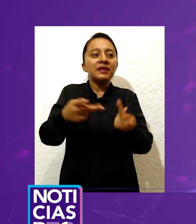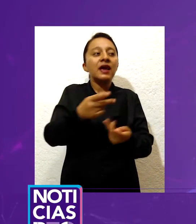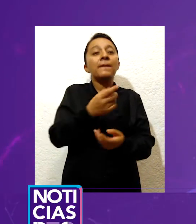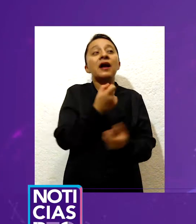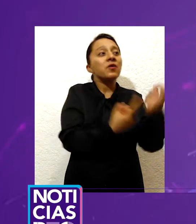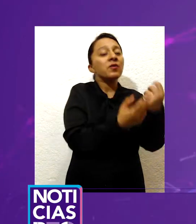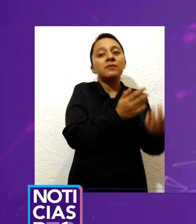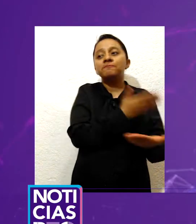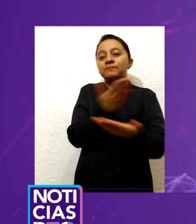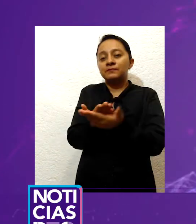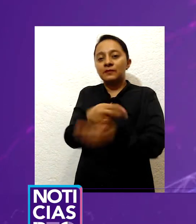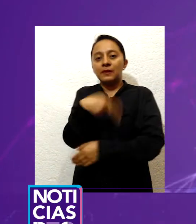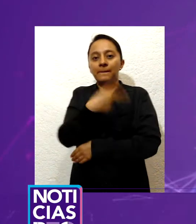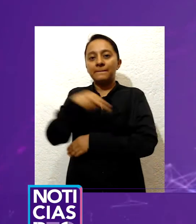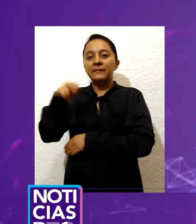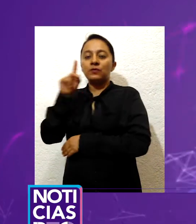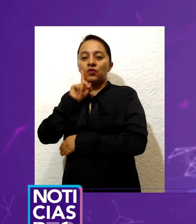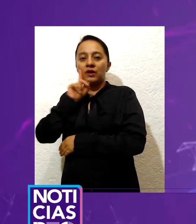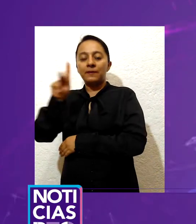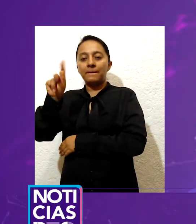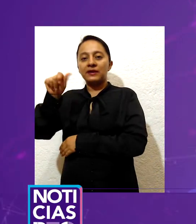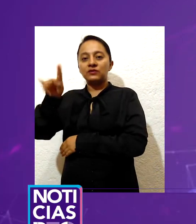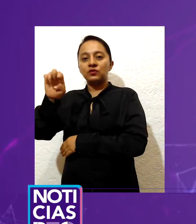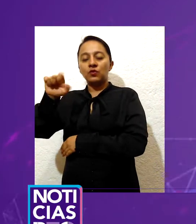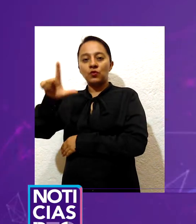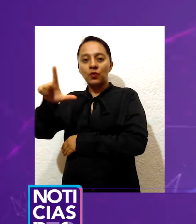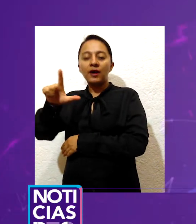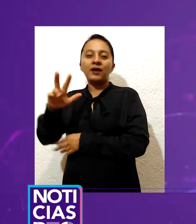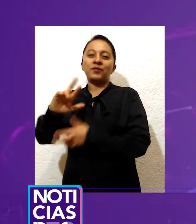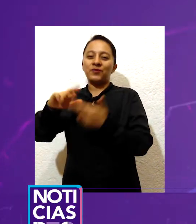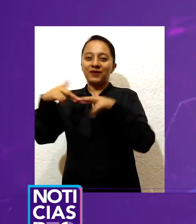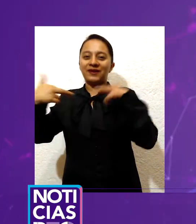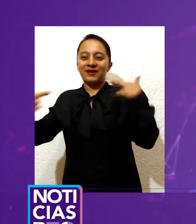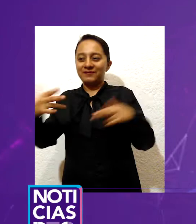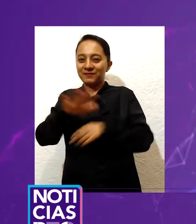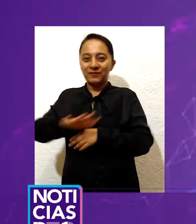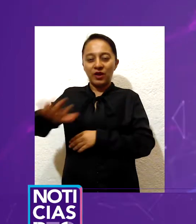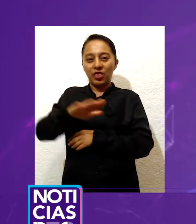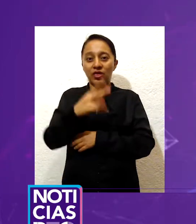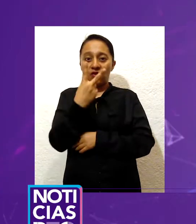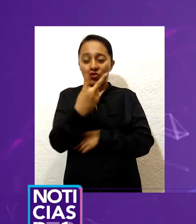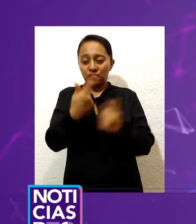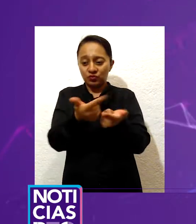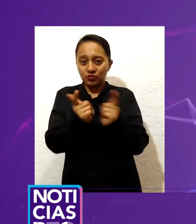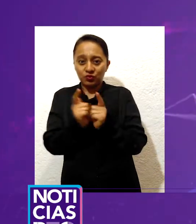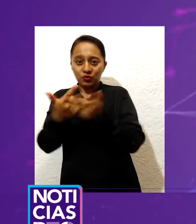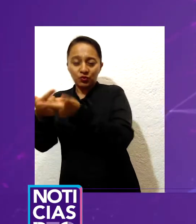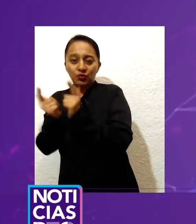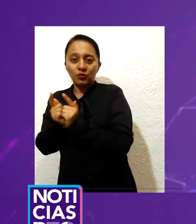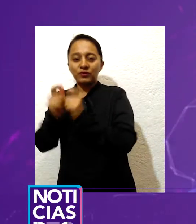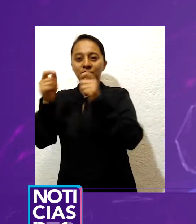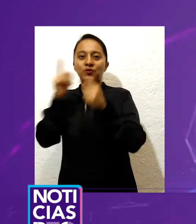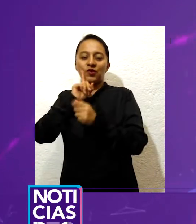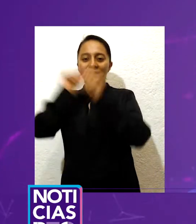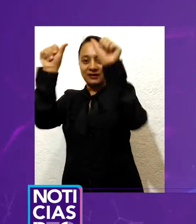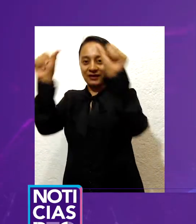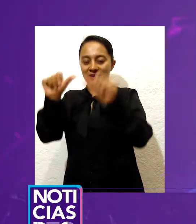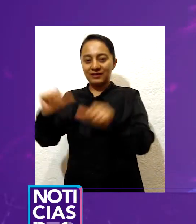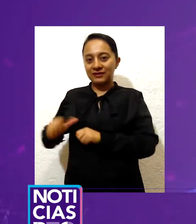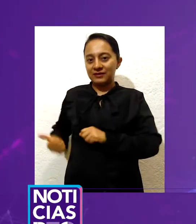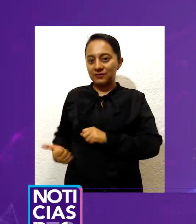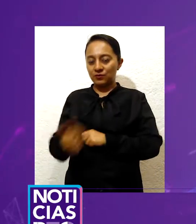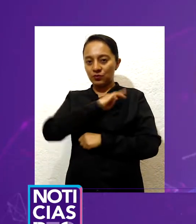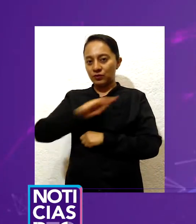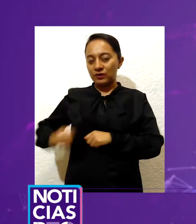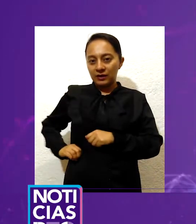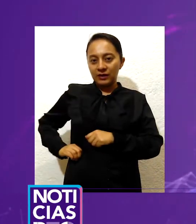María Isabel Pascual García, encargada de relaciones públicas de dos grupos de artesanas de Amealco que elaboran la muñeca Don Su, señaló que